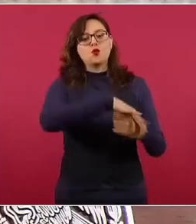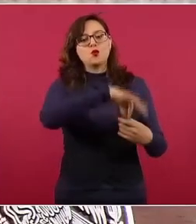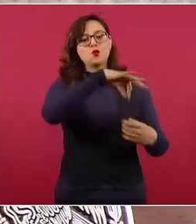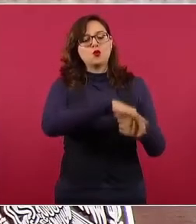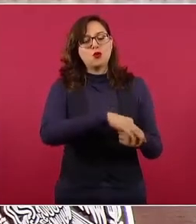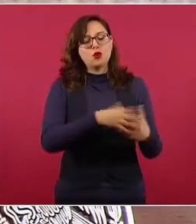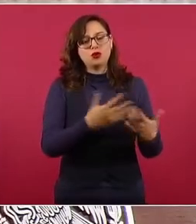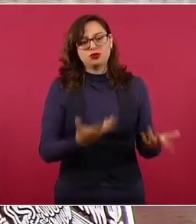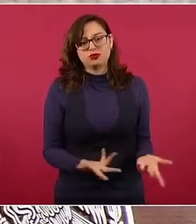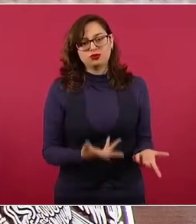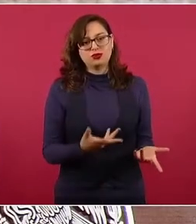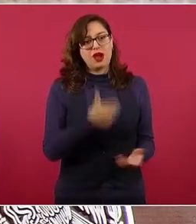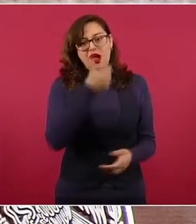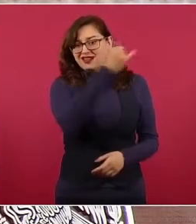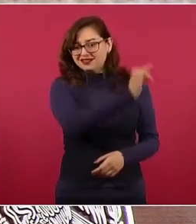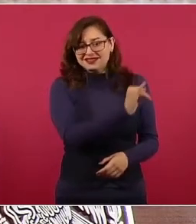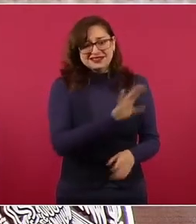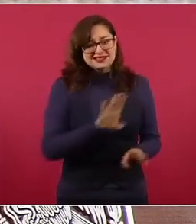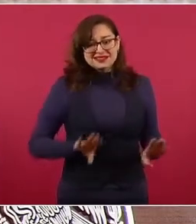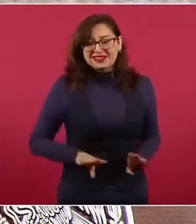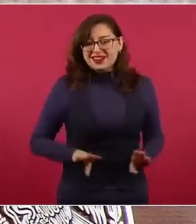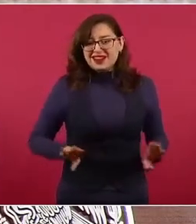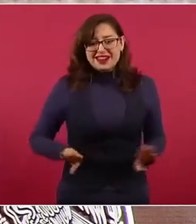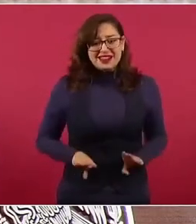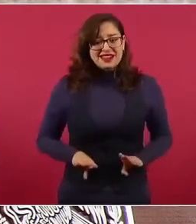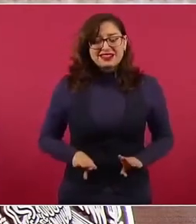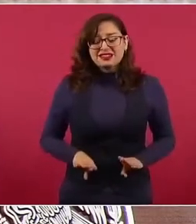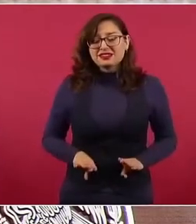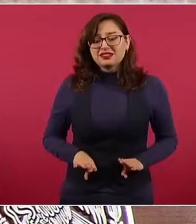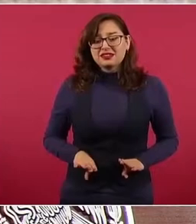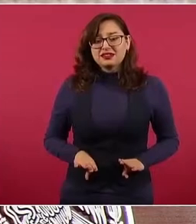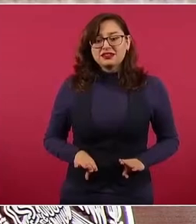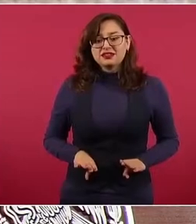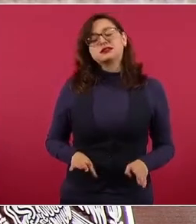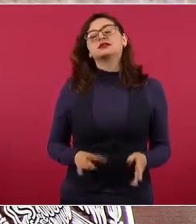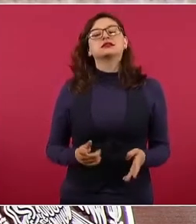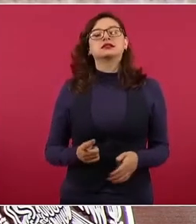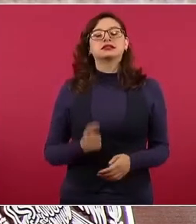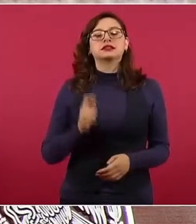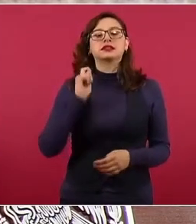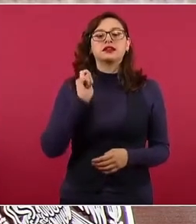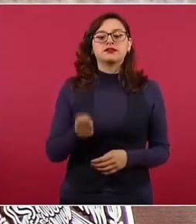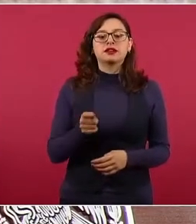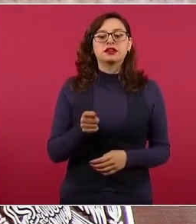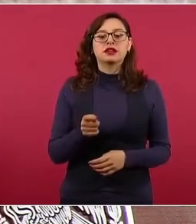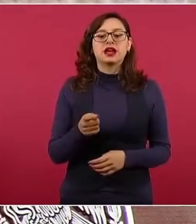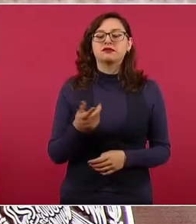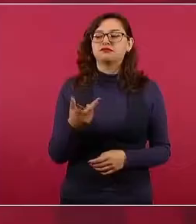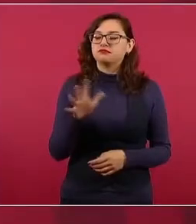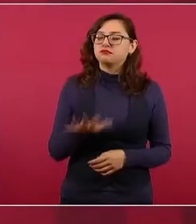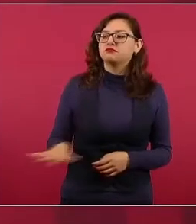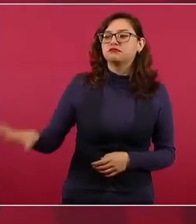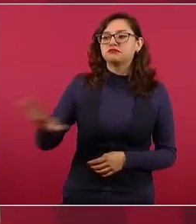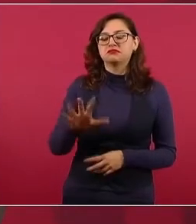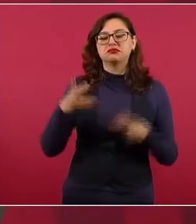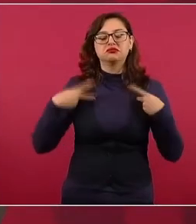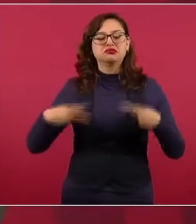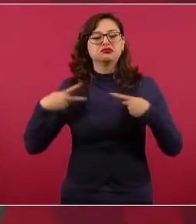trafican con el dolor de la gente.